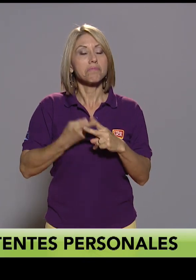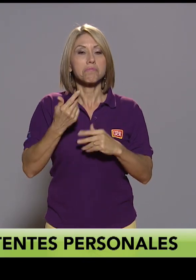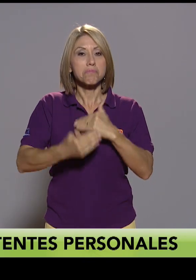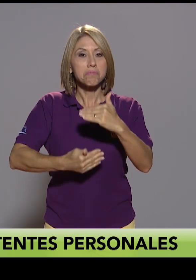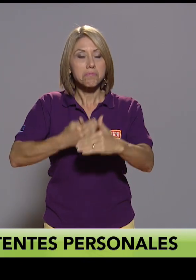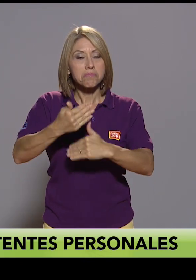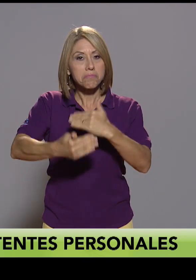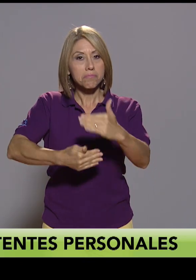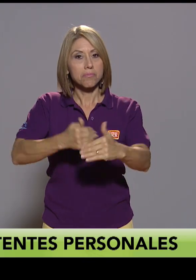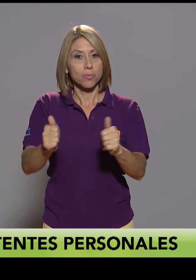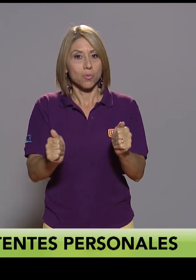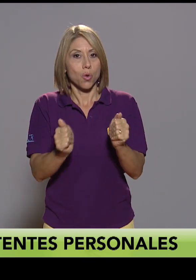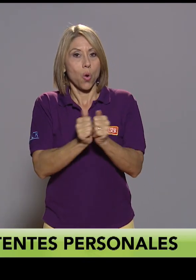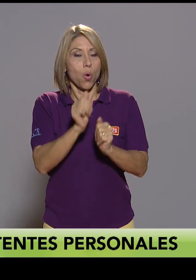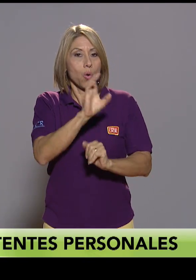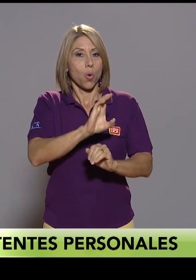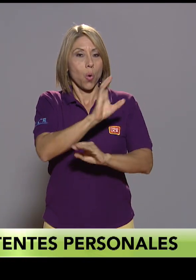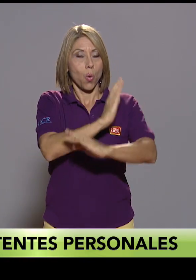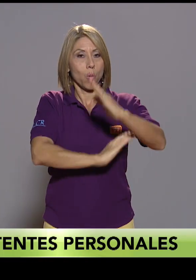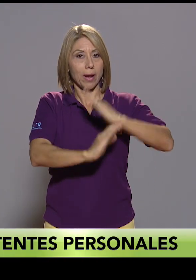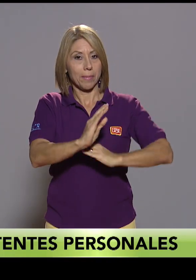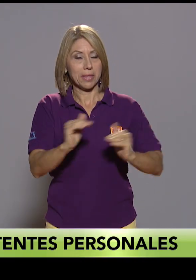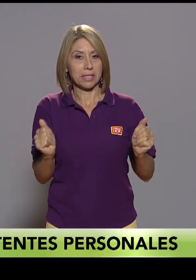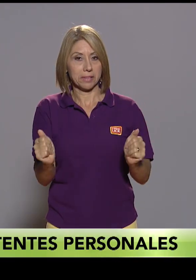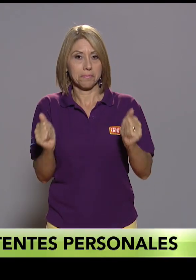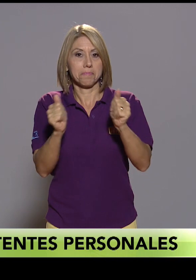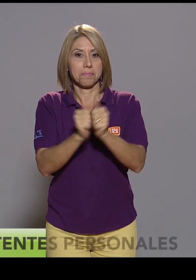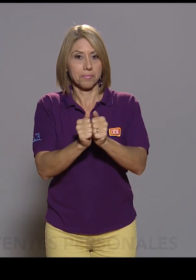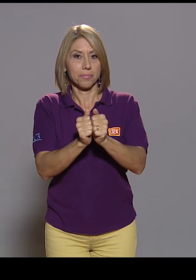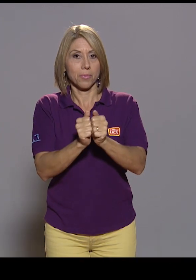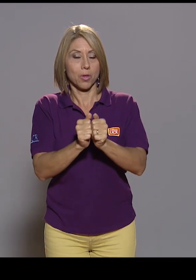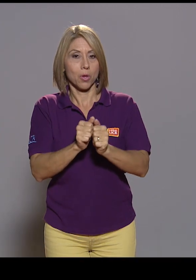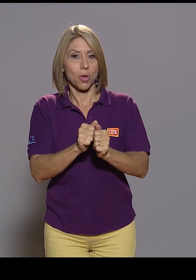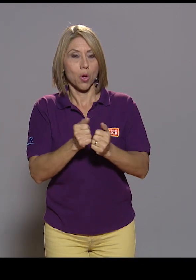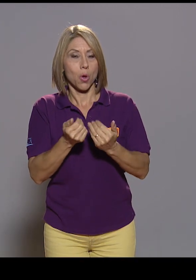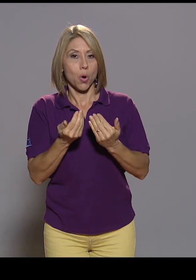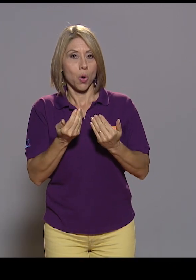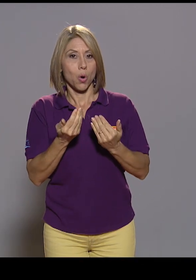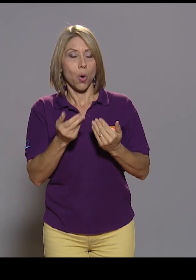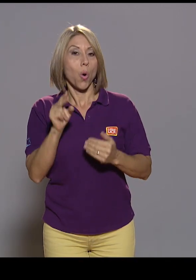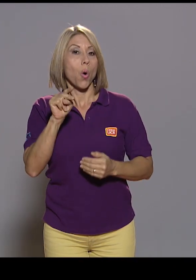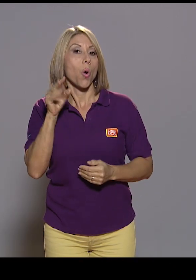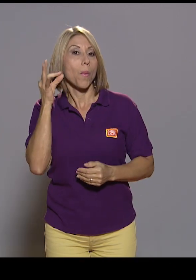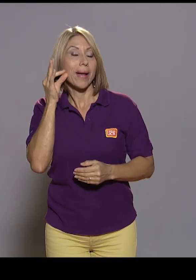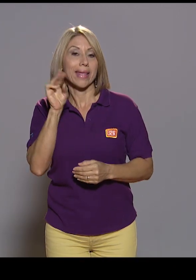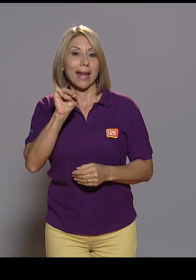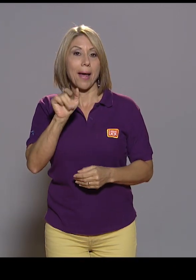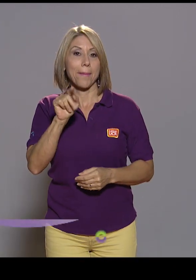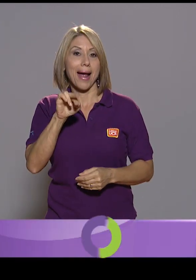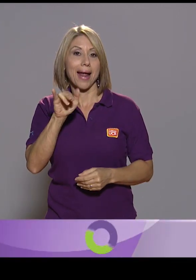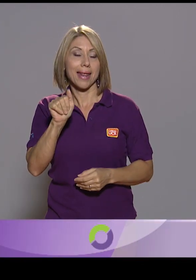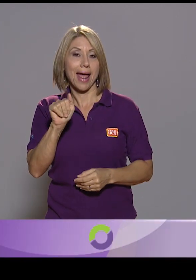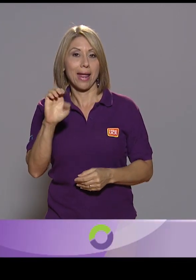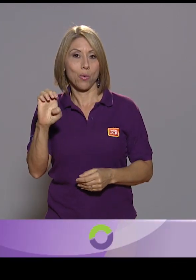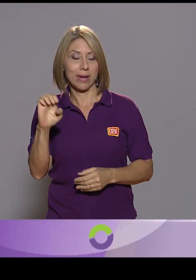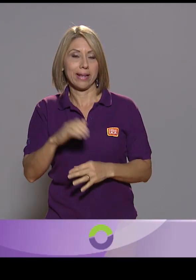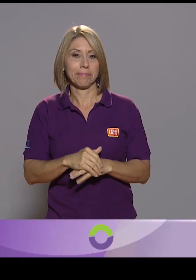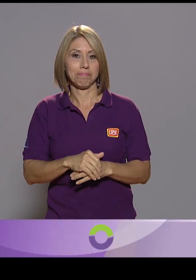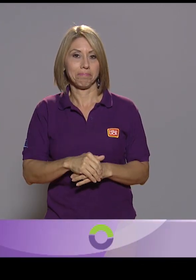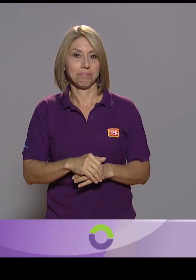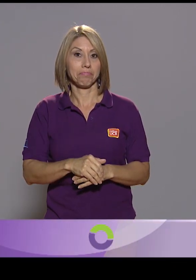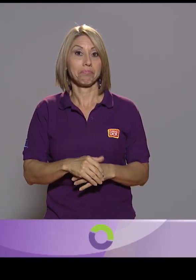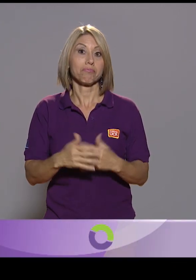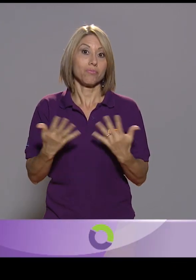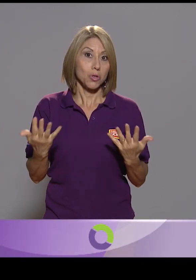un proceso en conjunto con el CONAVI, específicamente con la compañera María Eugenia, ¿verdad? Sí nos